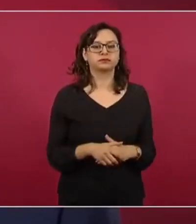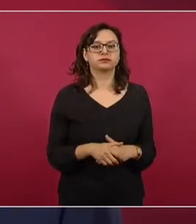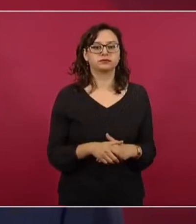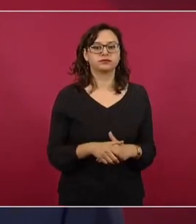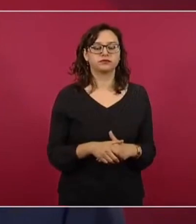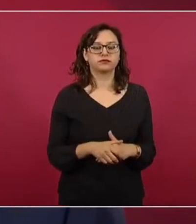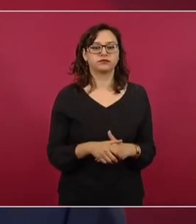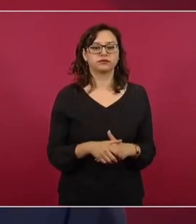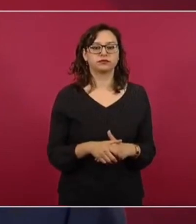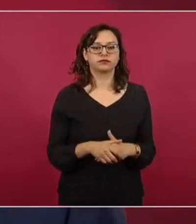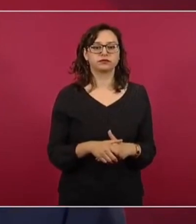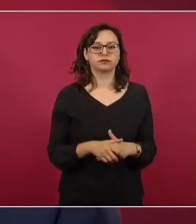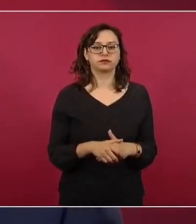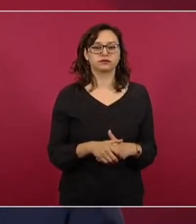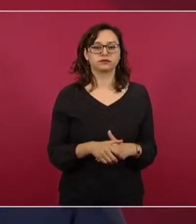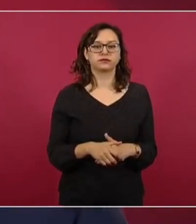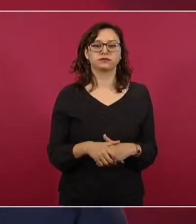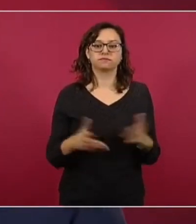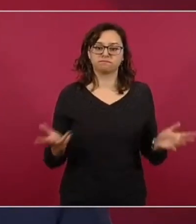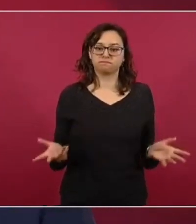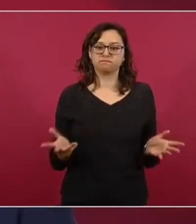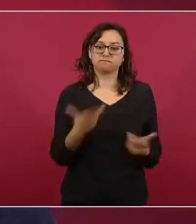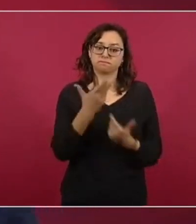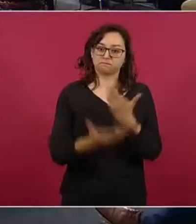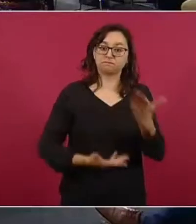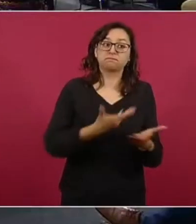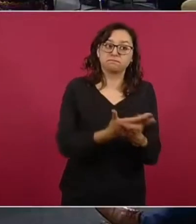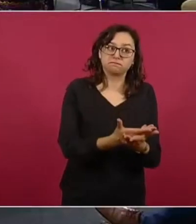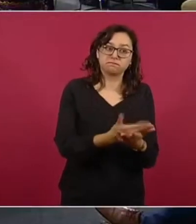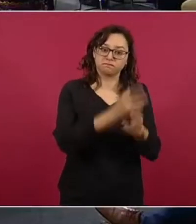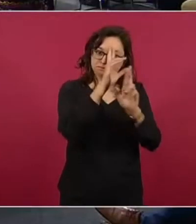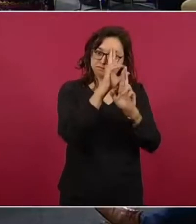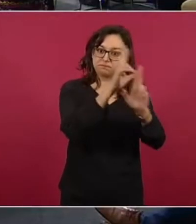con todo respeto, somos